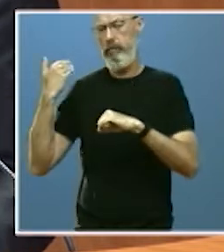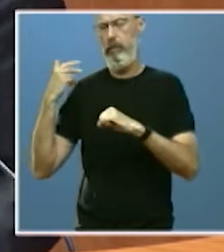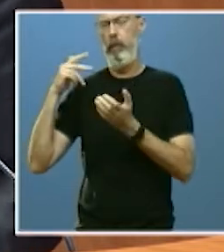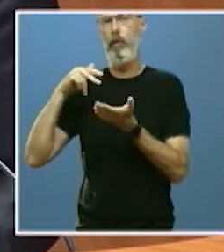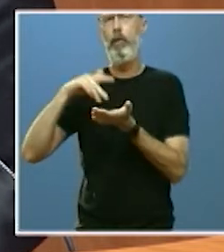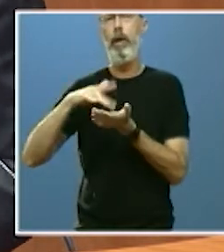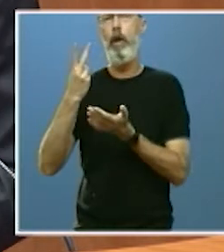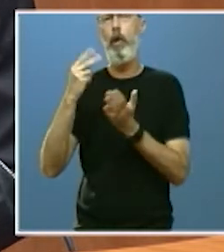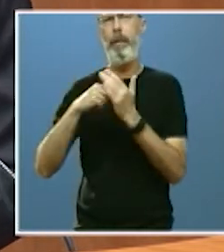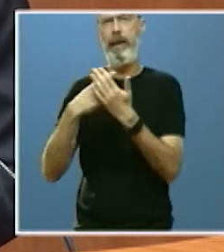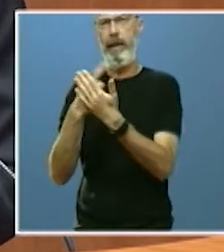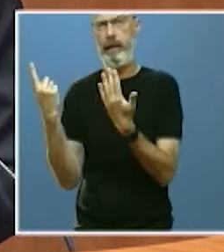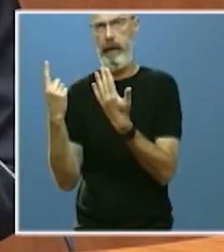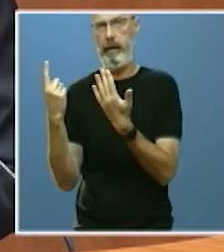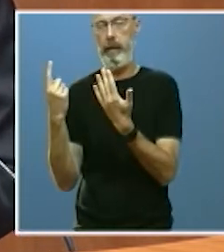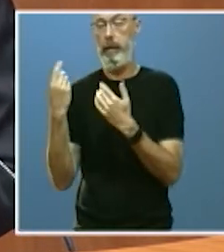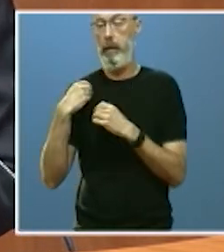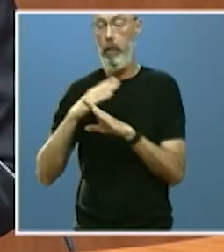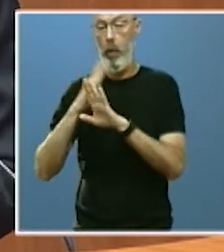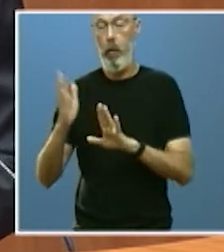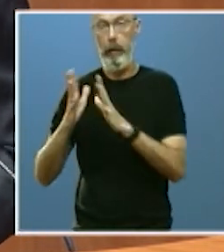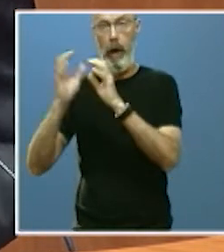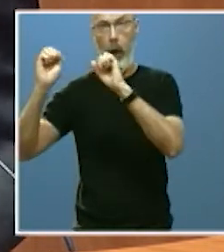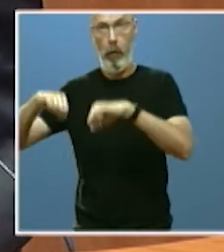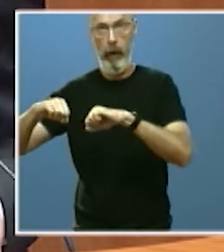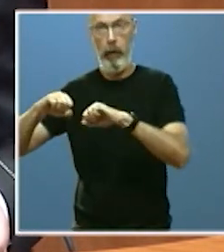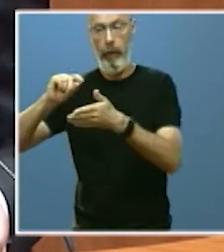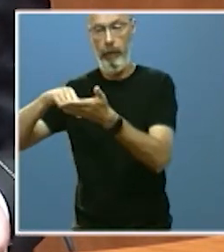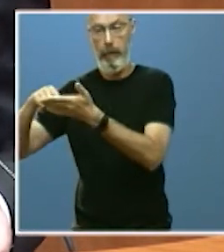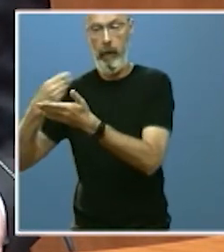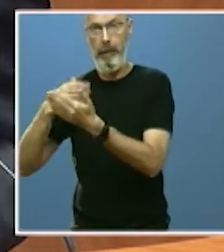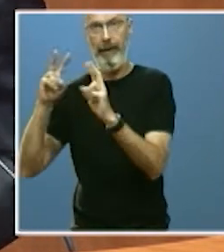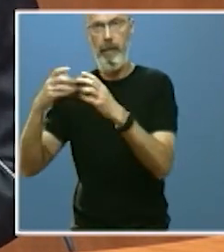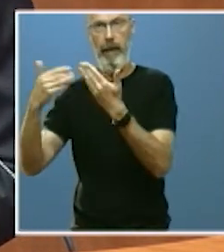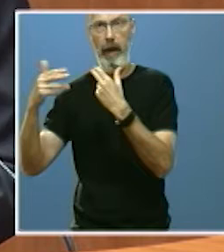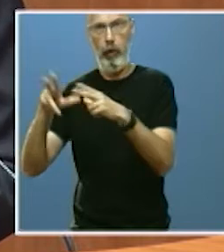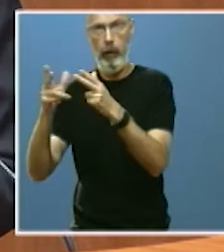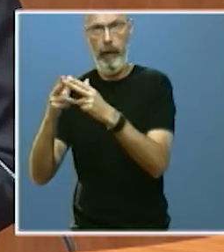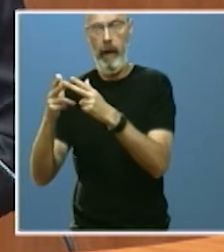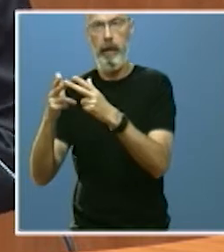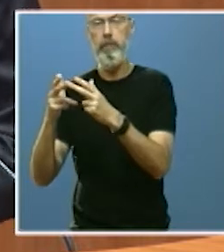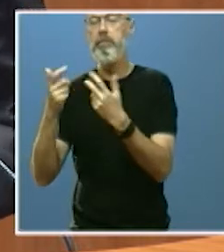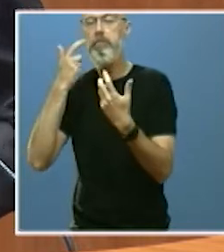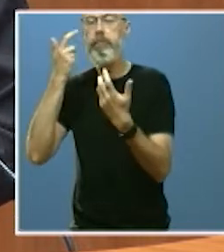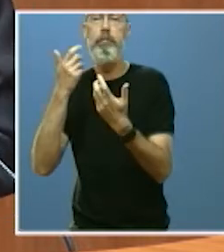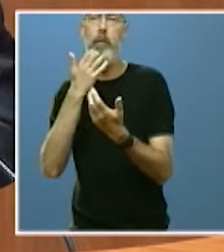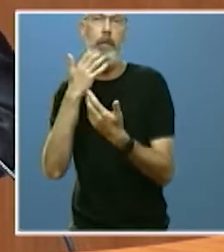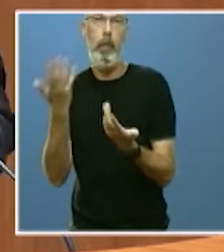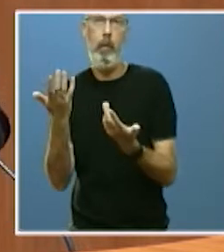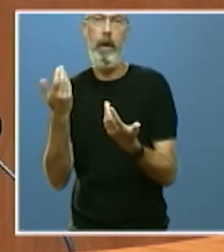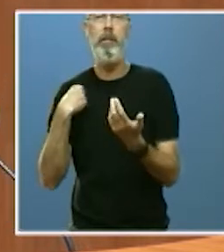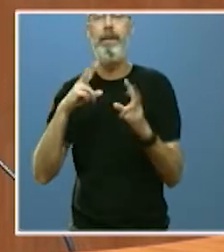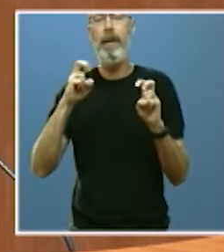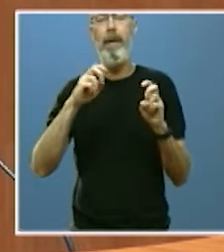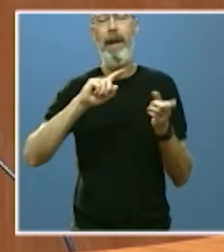Y entre los últimos acuerdos firmados en el diálogo social, uno de los más novedosos es precisamente el referido a una transición